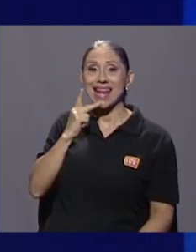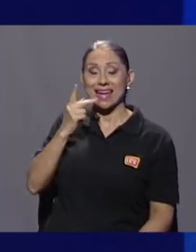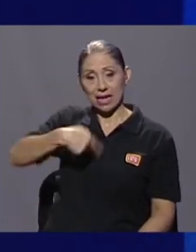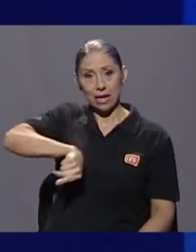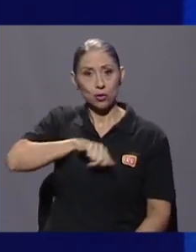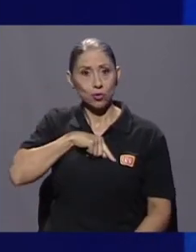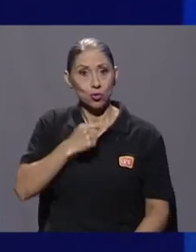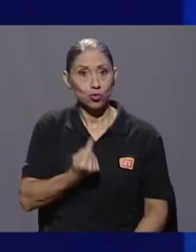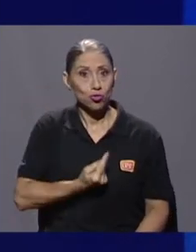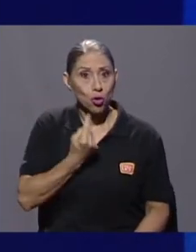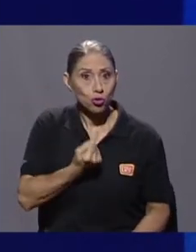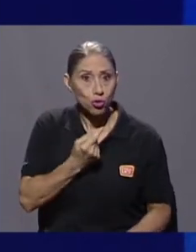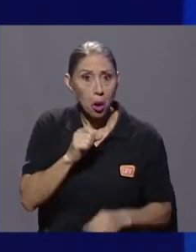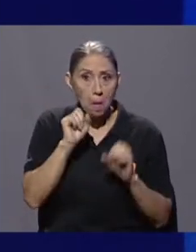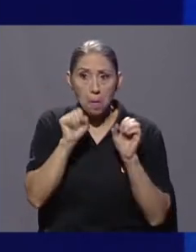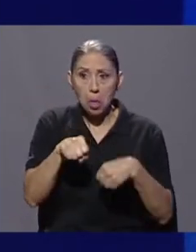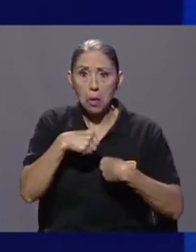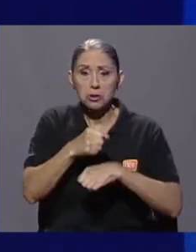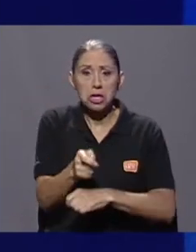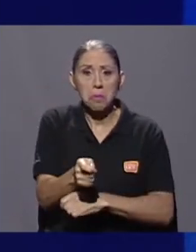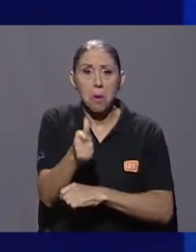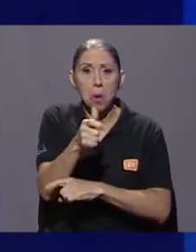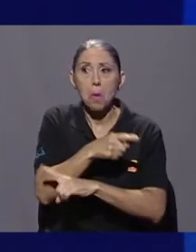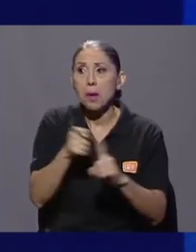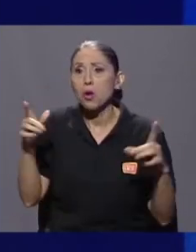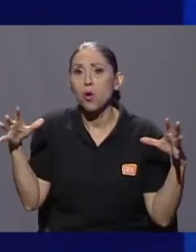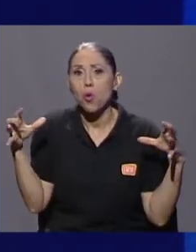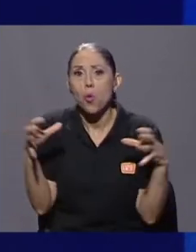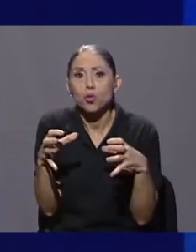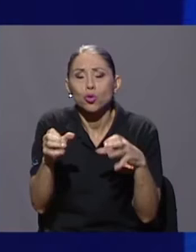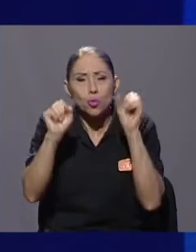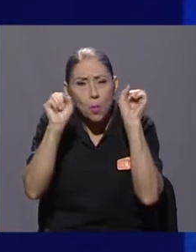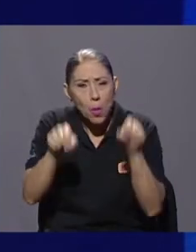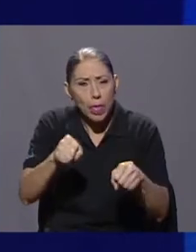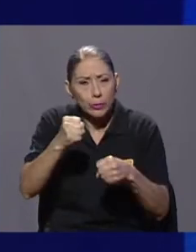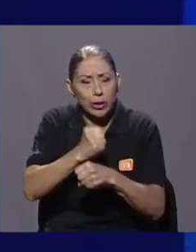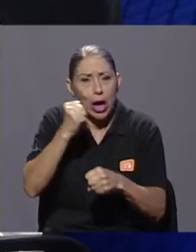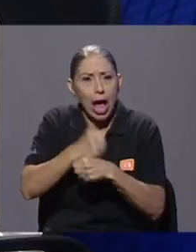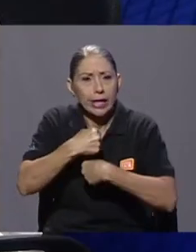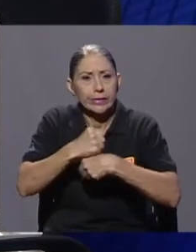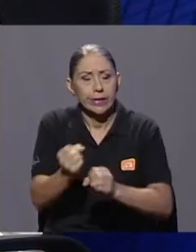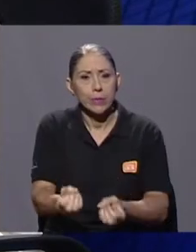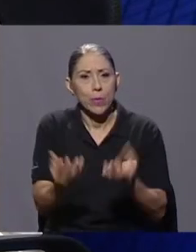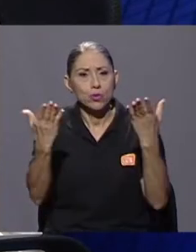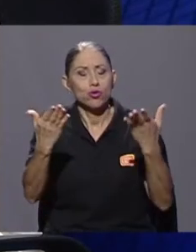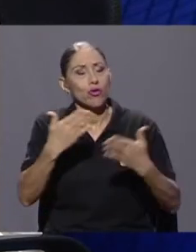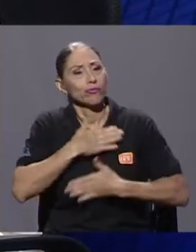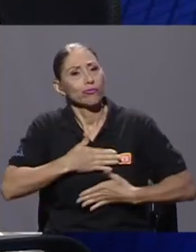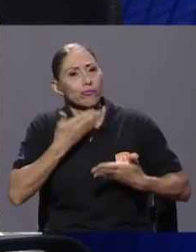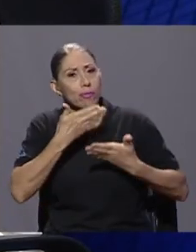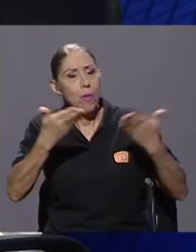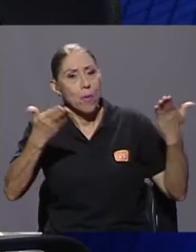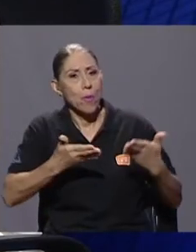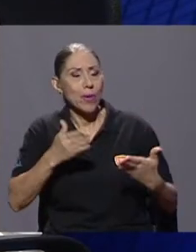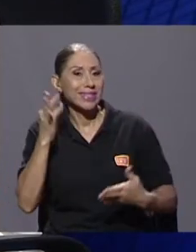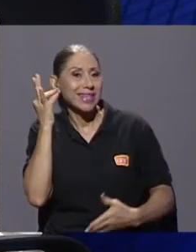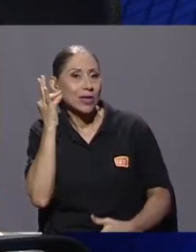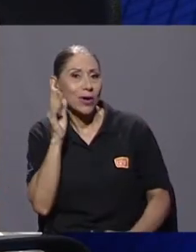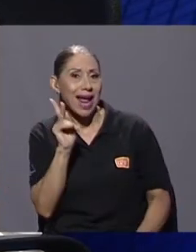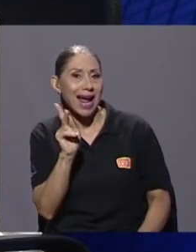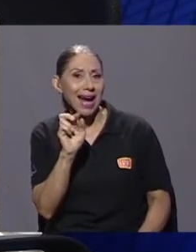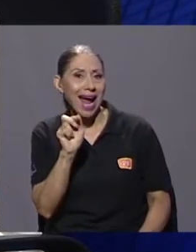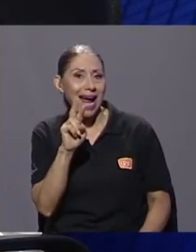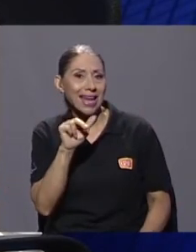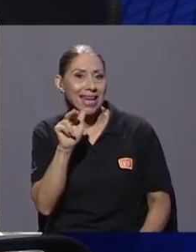hacer muy poco, juntos podemos hacer mucho. Me complace darle la bienvenida a la señora Karina Salguero,